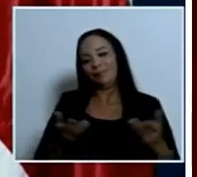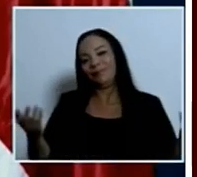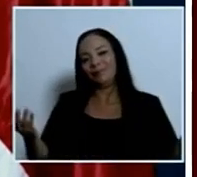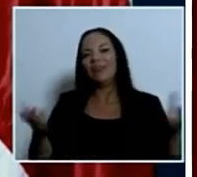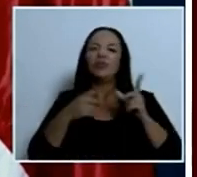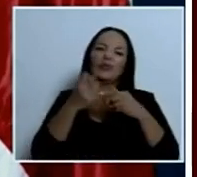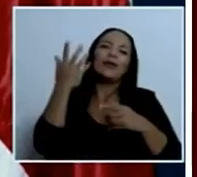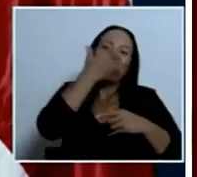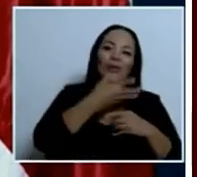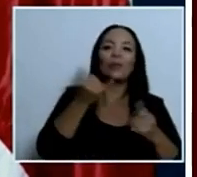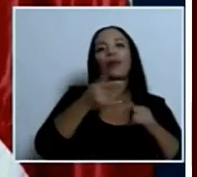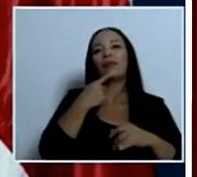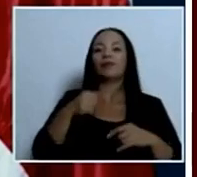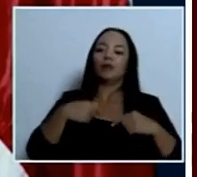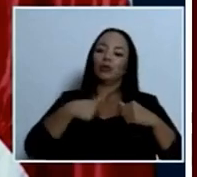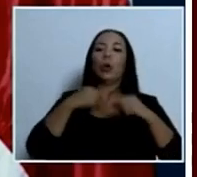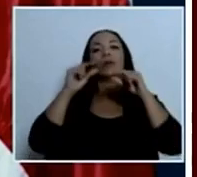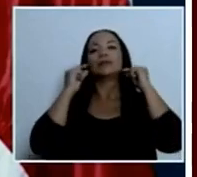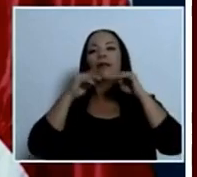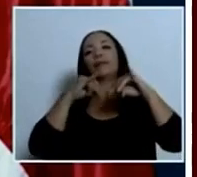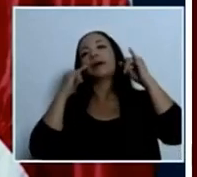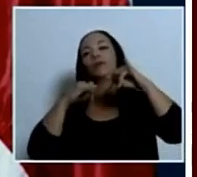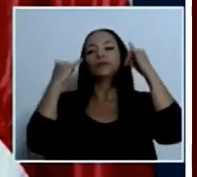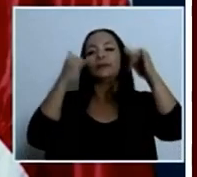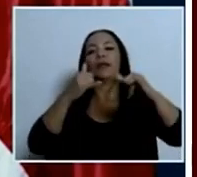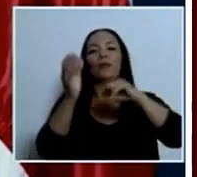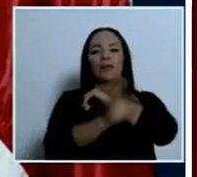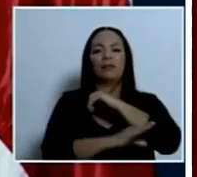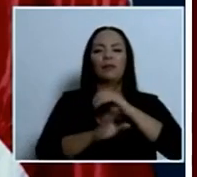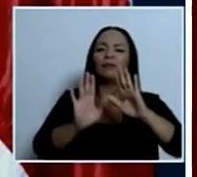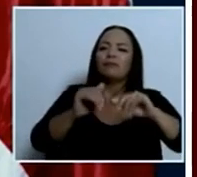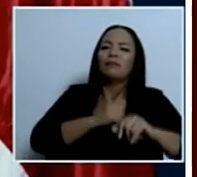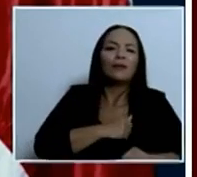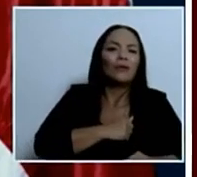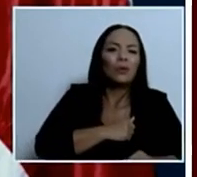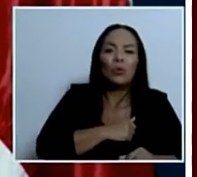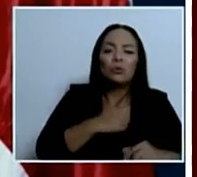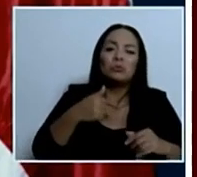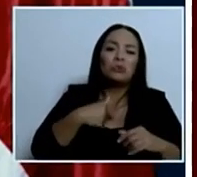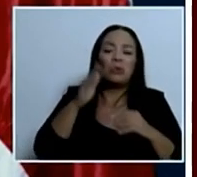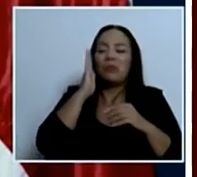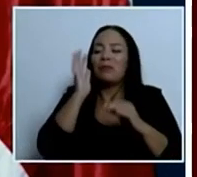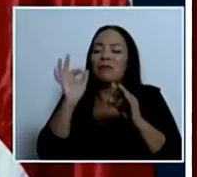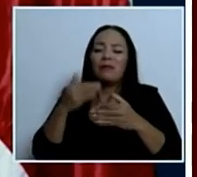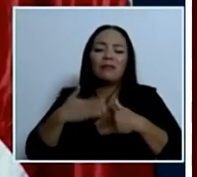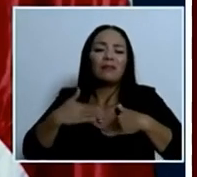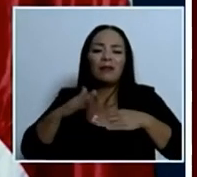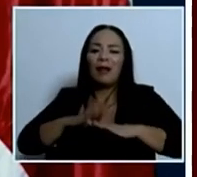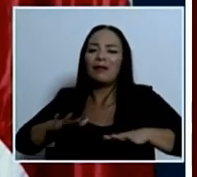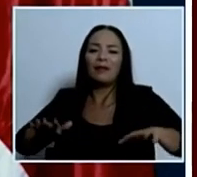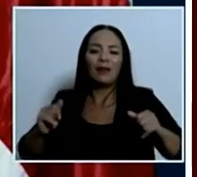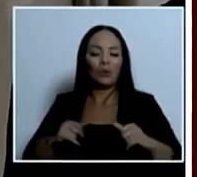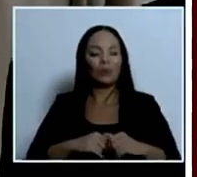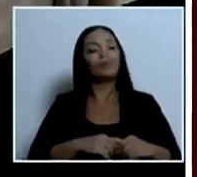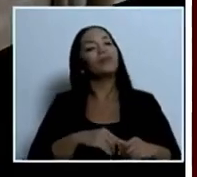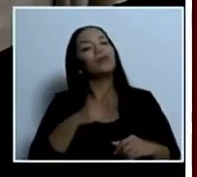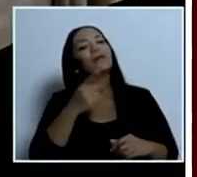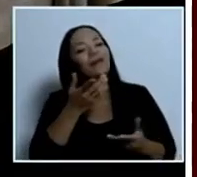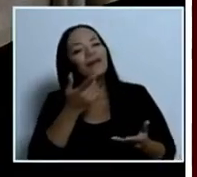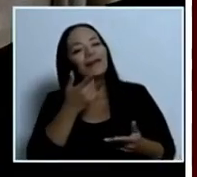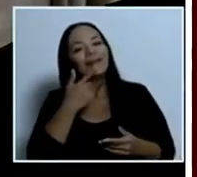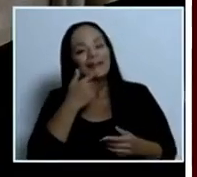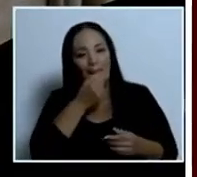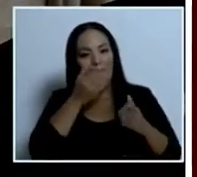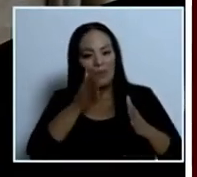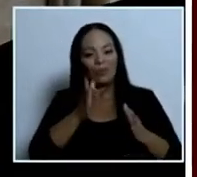penalmente viera que hoy en noche yo voy a tranquilo muchas gracias don Rodrigo justamente eso le decía bueno los gobiernos